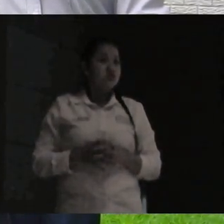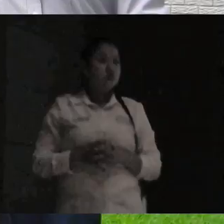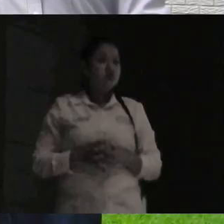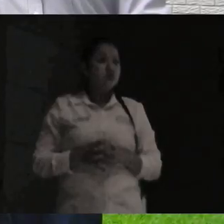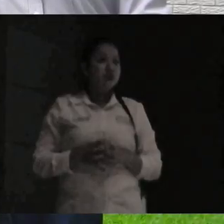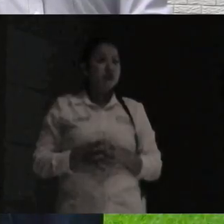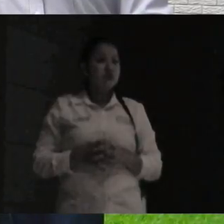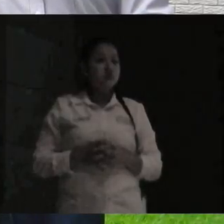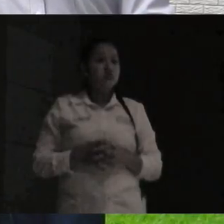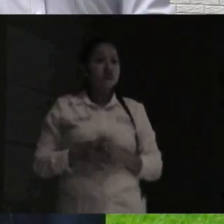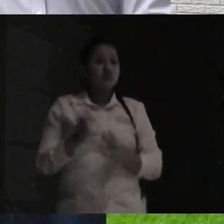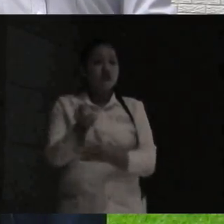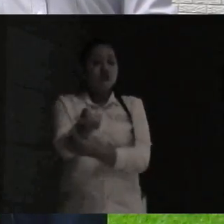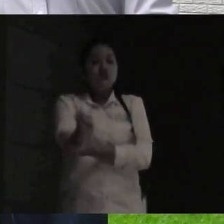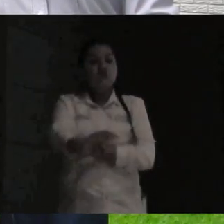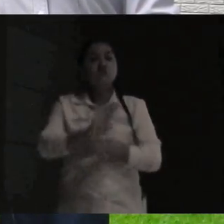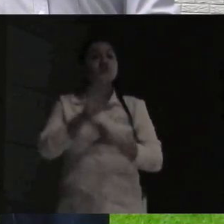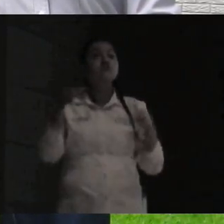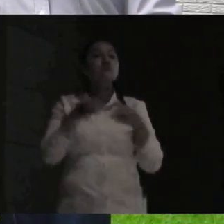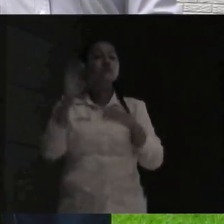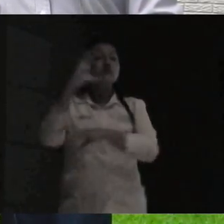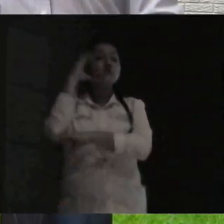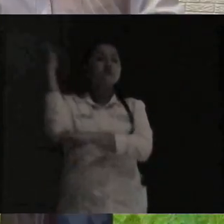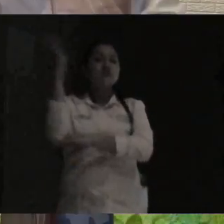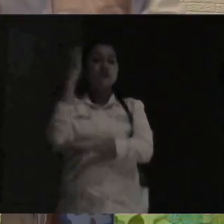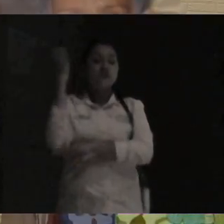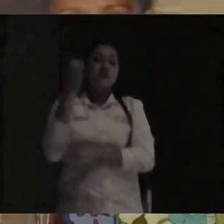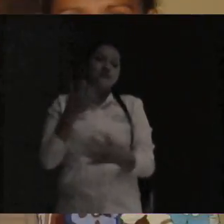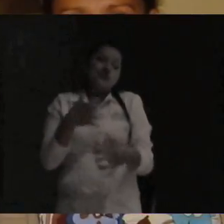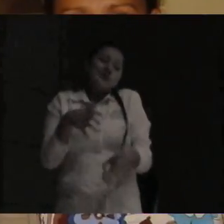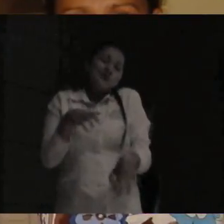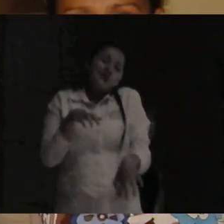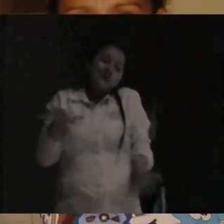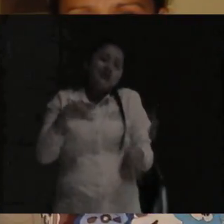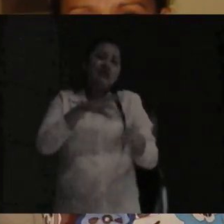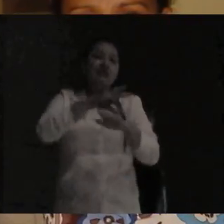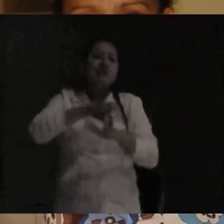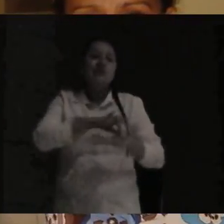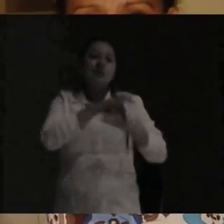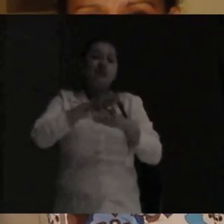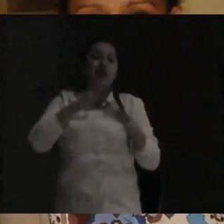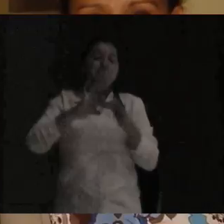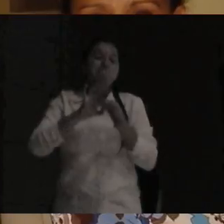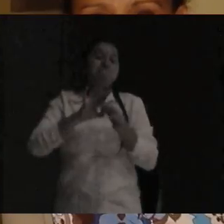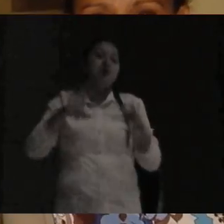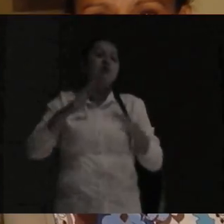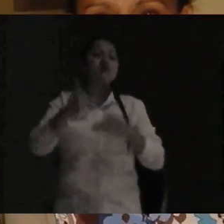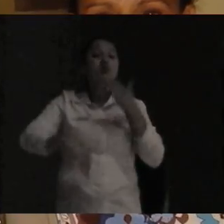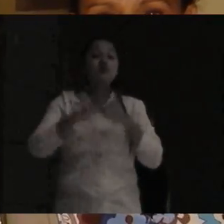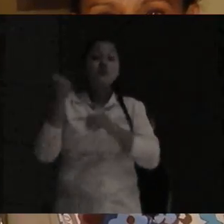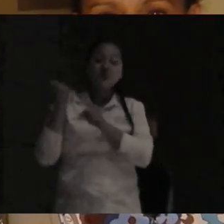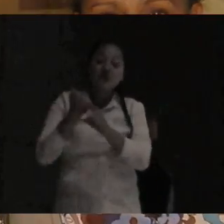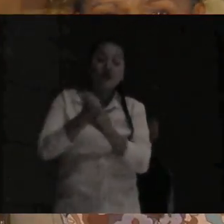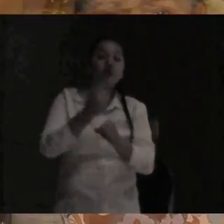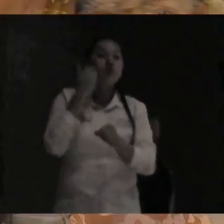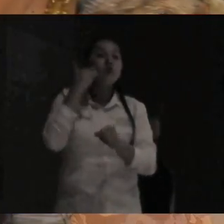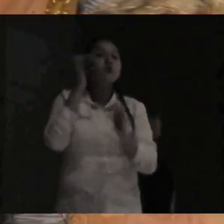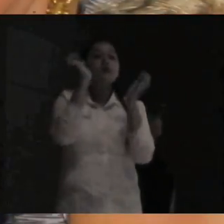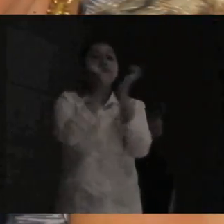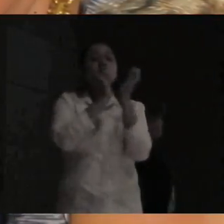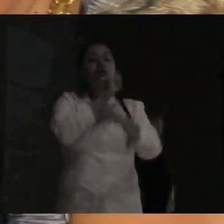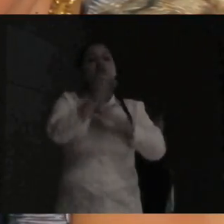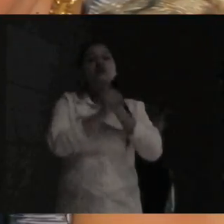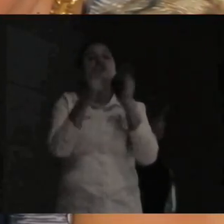La Asociación Colombiana de Esclerosis Lateral Amiotrófica Asela inició labores en mayo de 2008